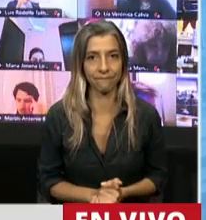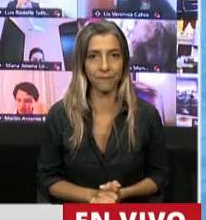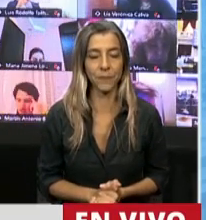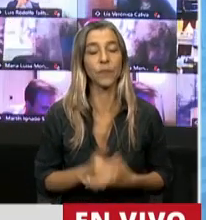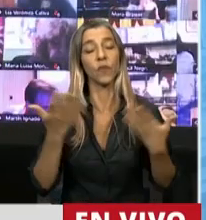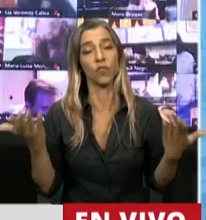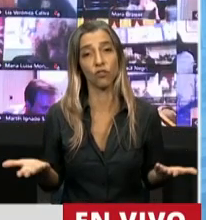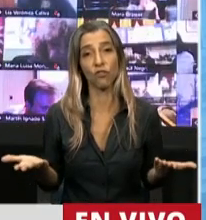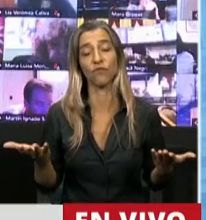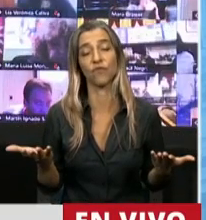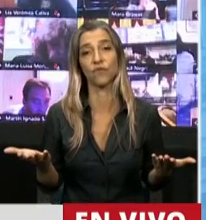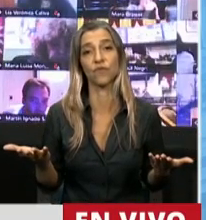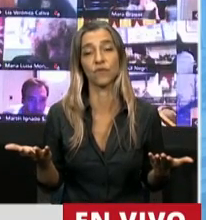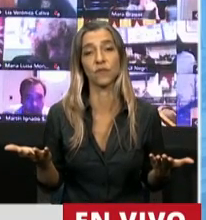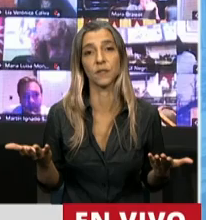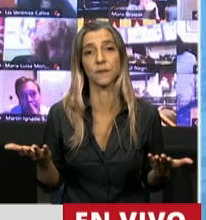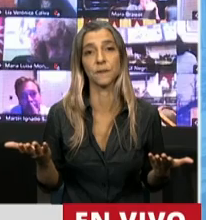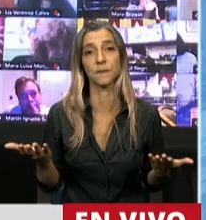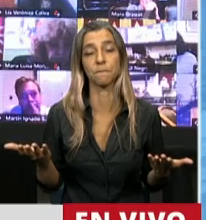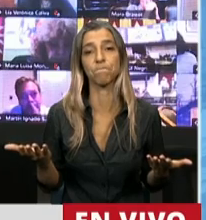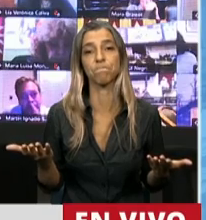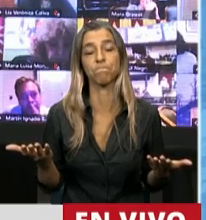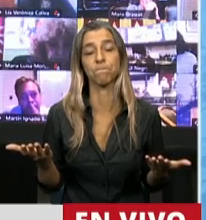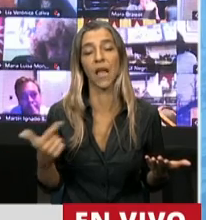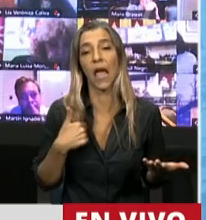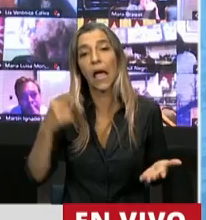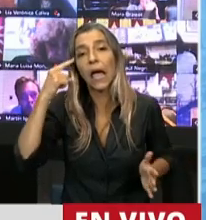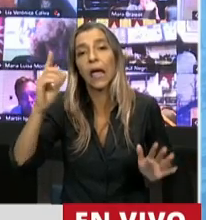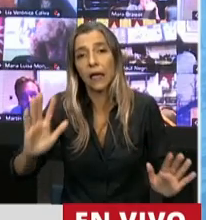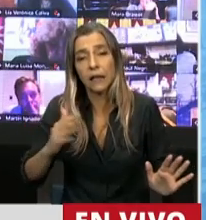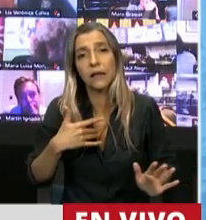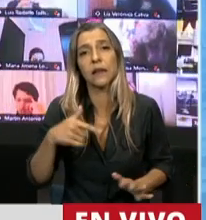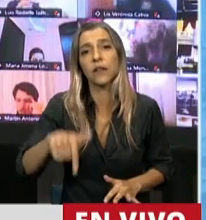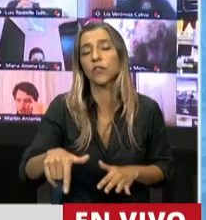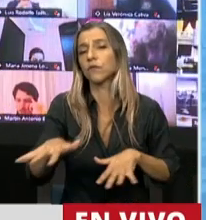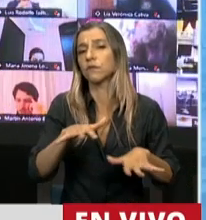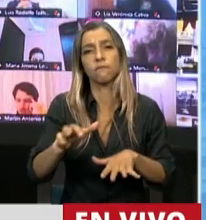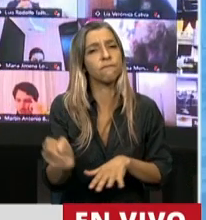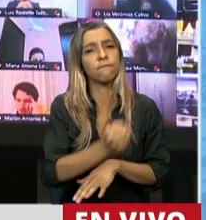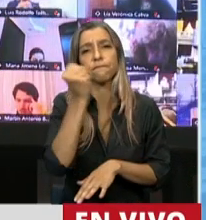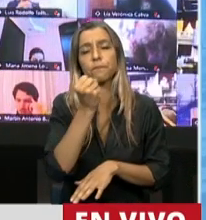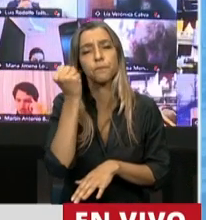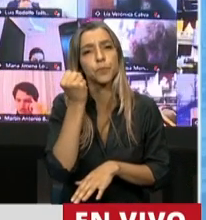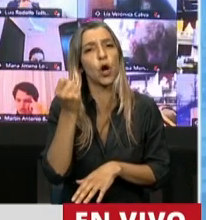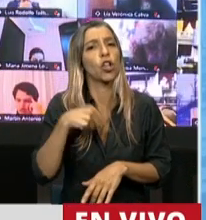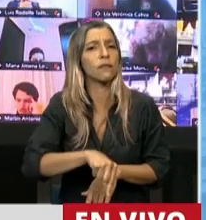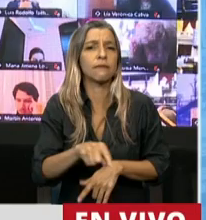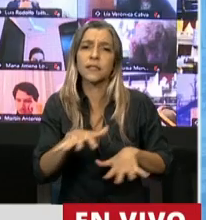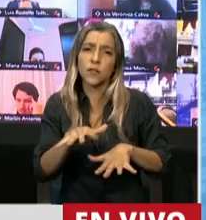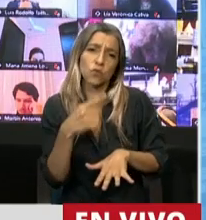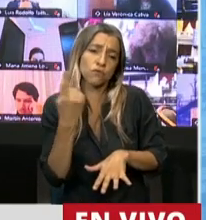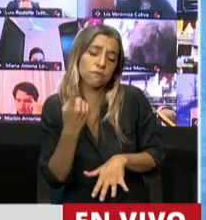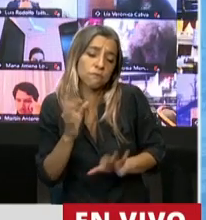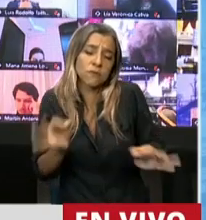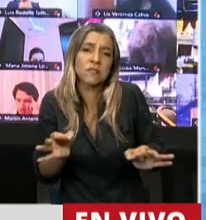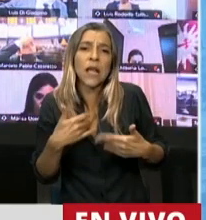Con lo cual, señor presidente, creo que es importante lo que estamos viviendo, lo